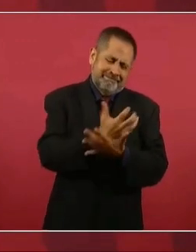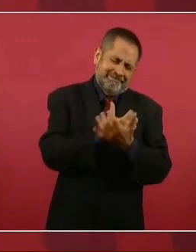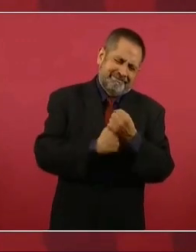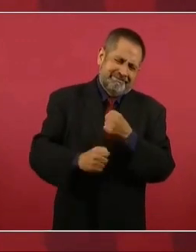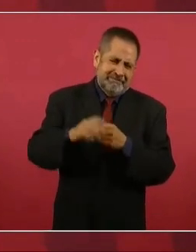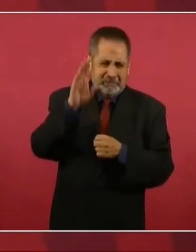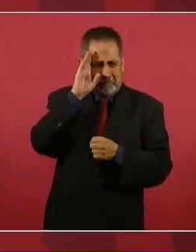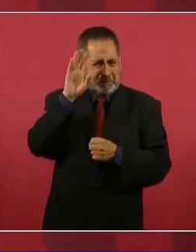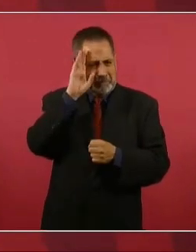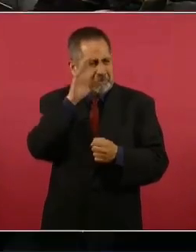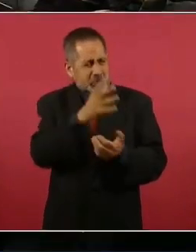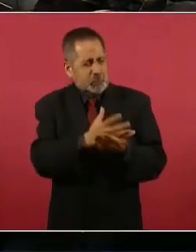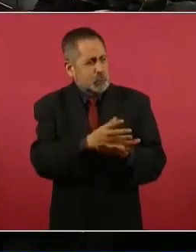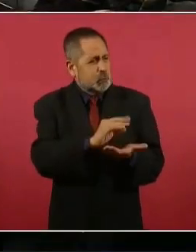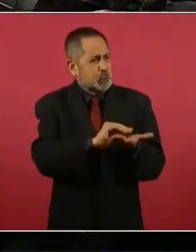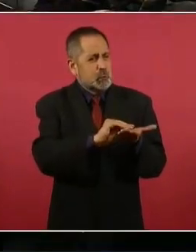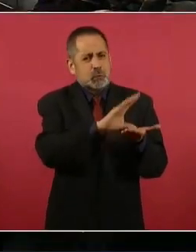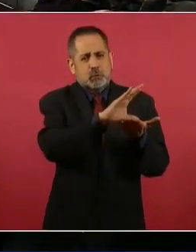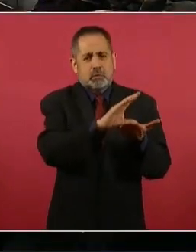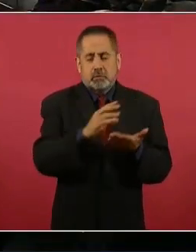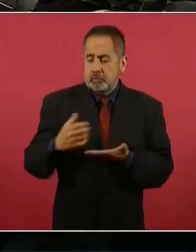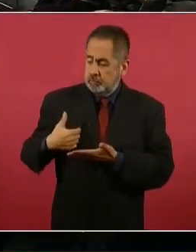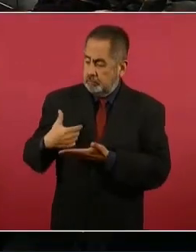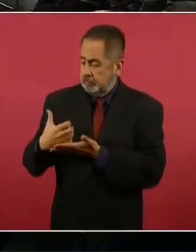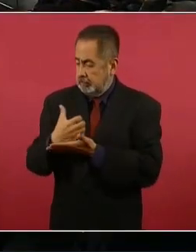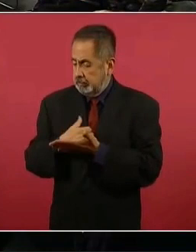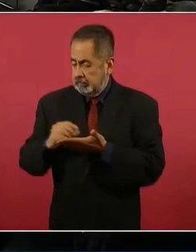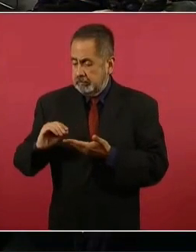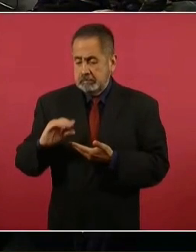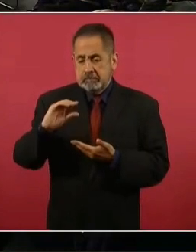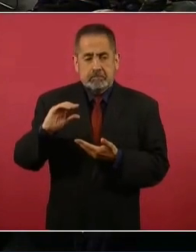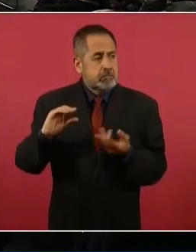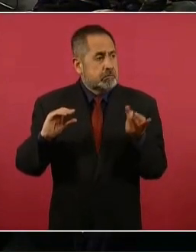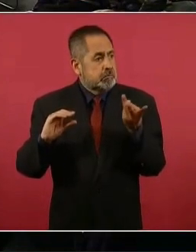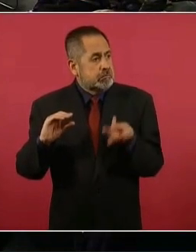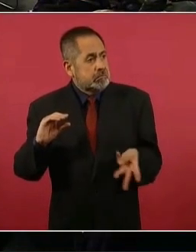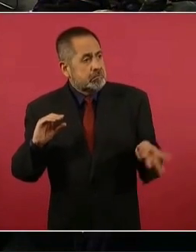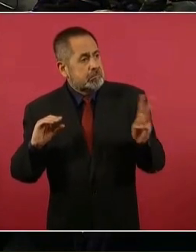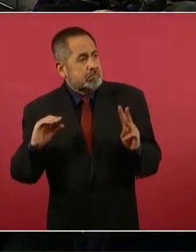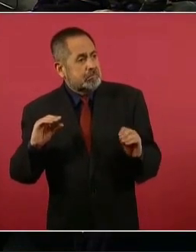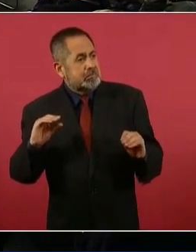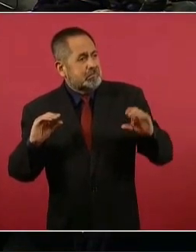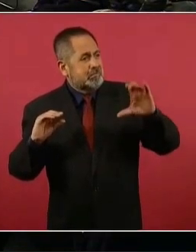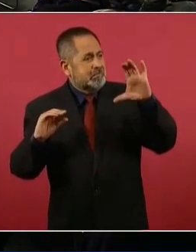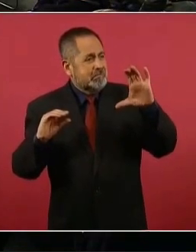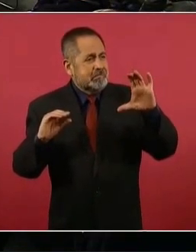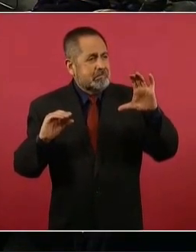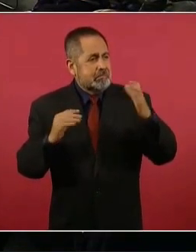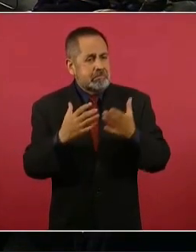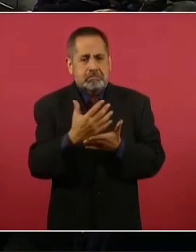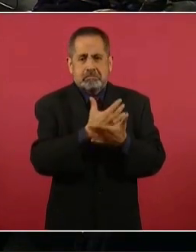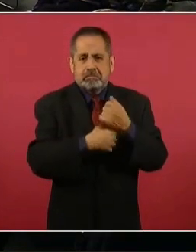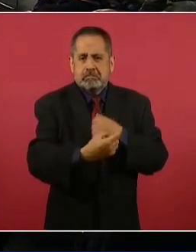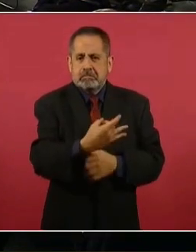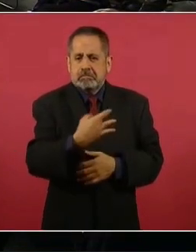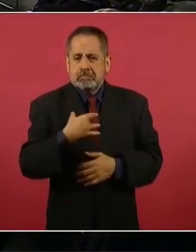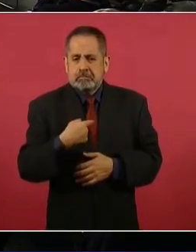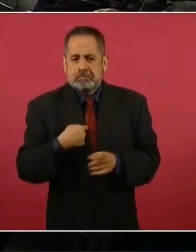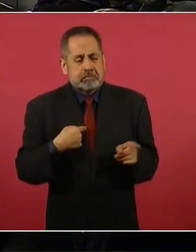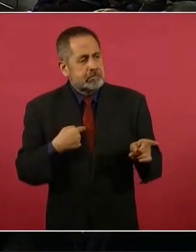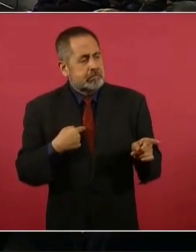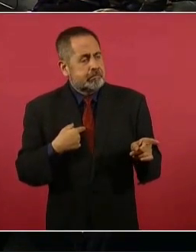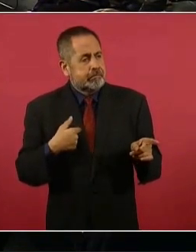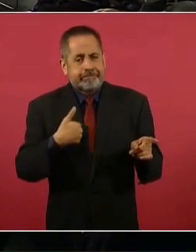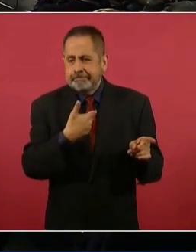doble y en algunos casos creo que hasta más de lo que gana el